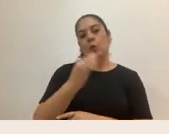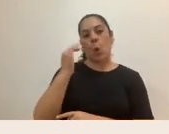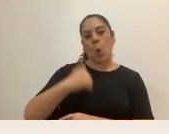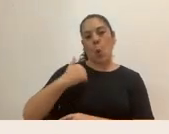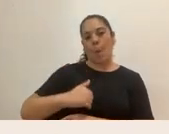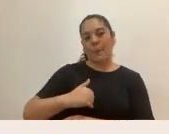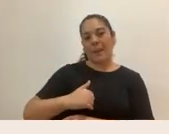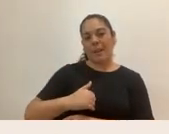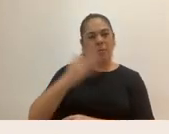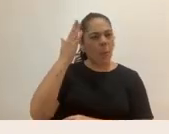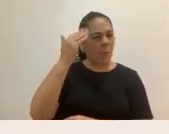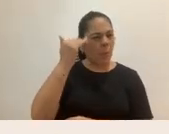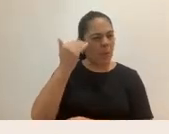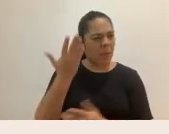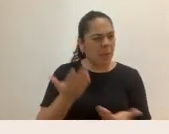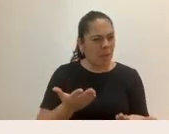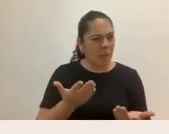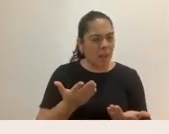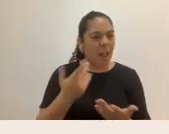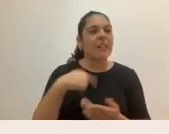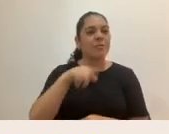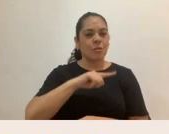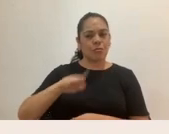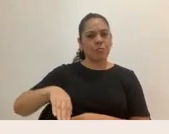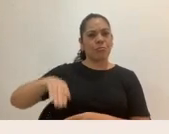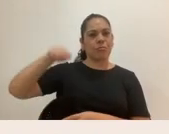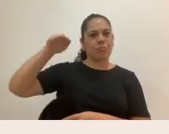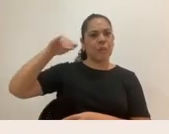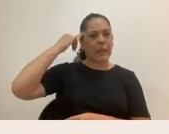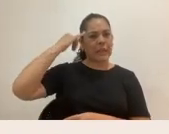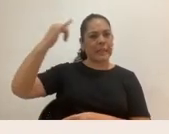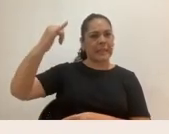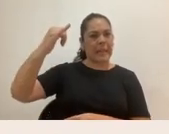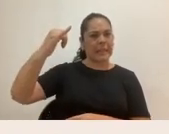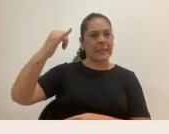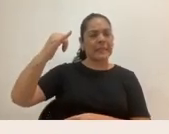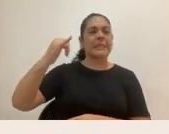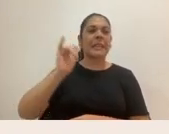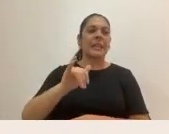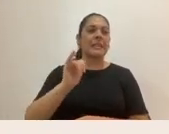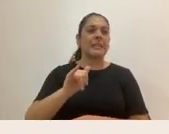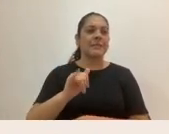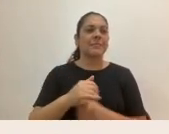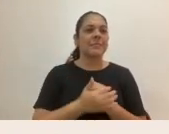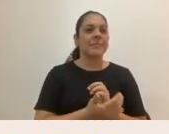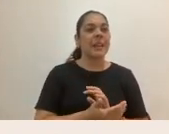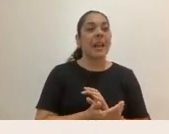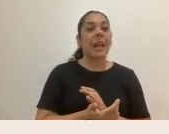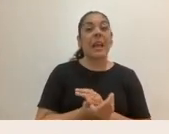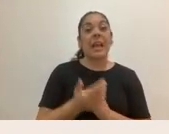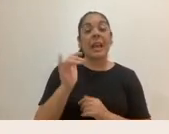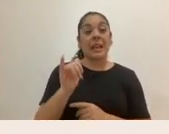hemos crecido con una serie de ideas que nos dicen que así debería ser, que de esta forma